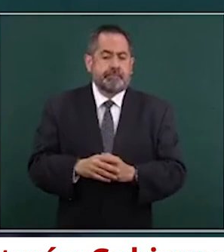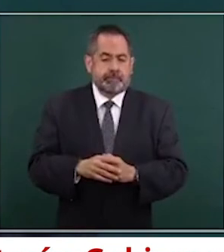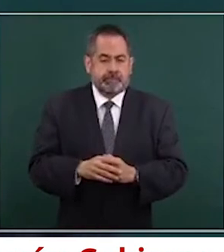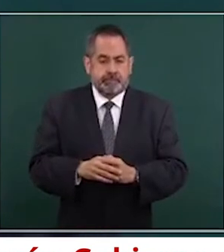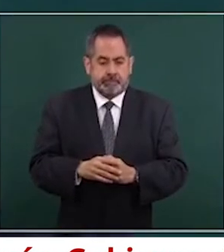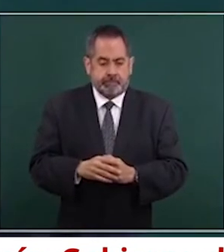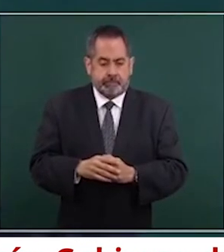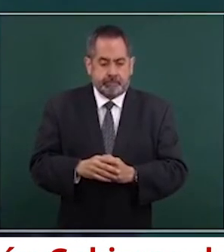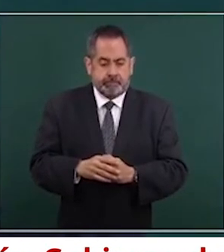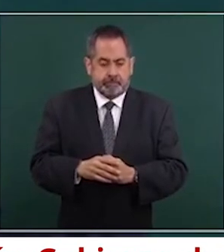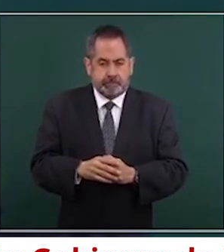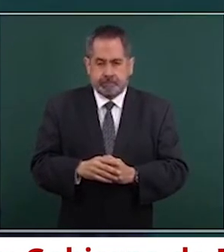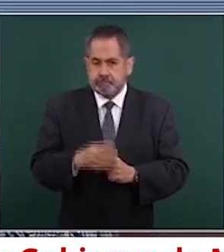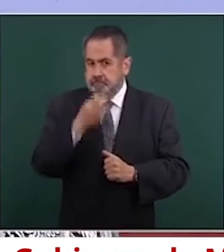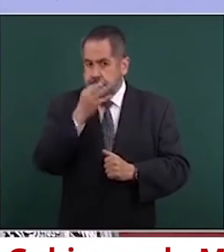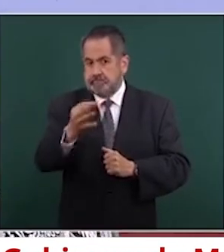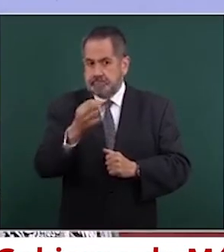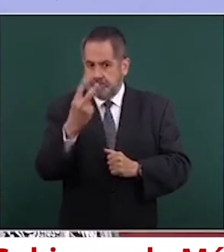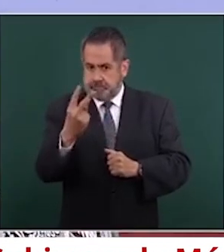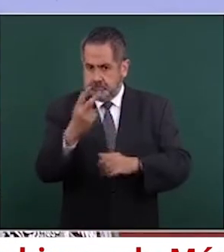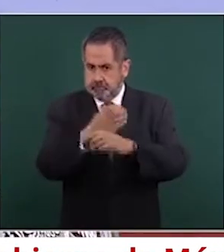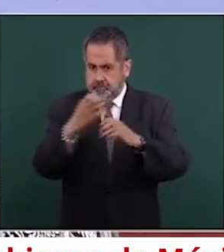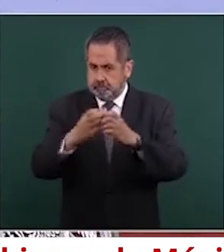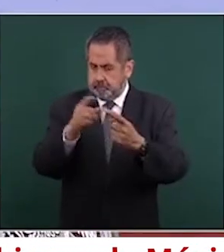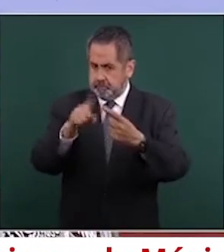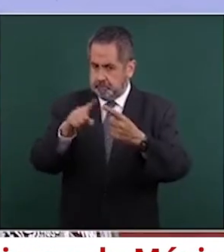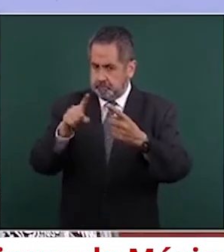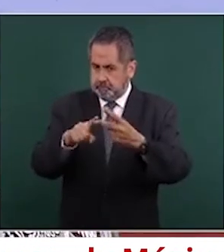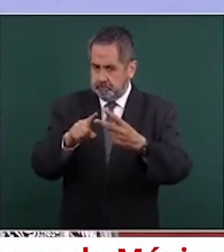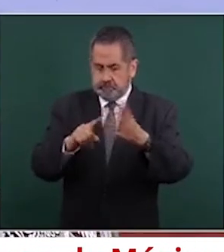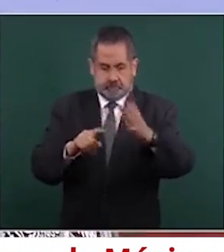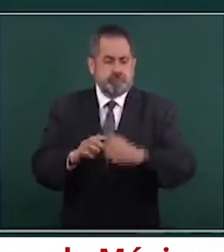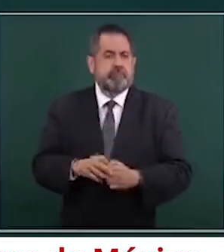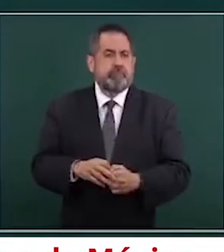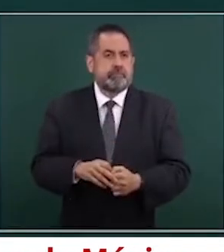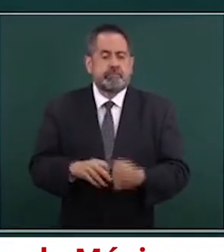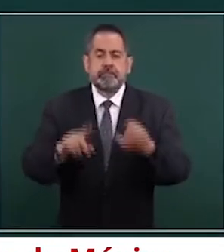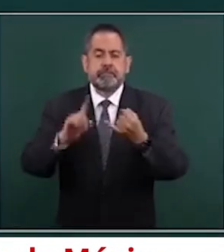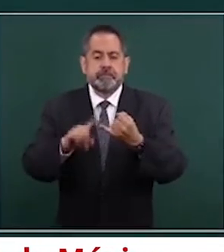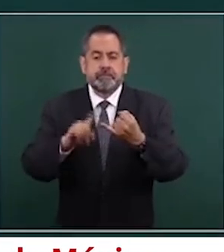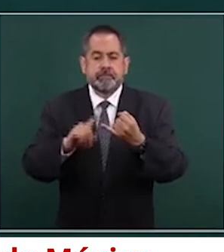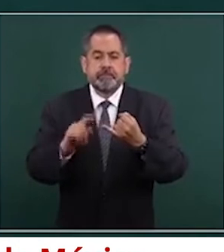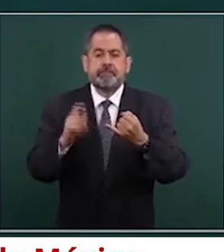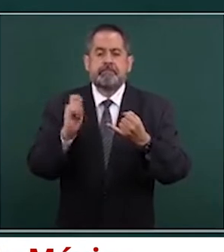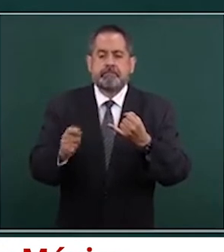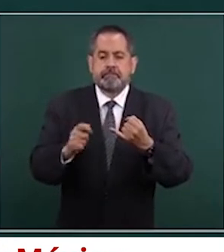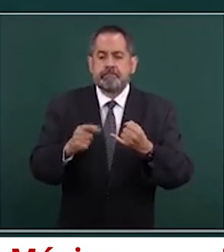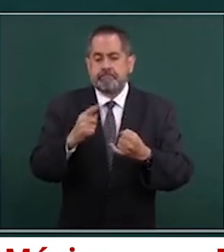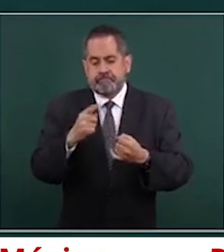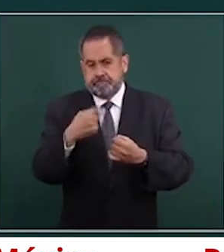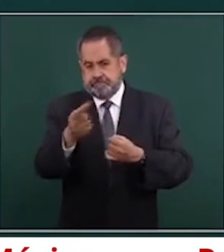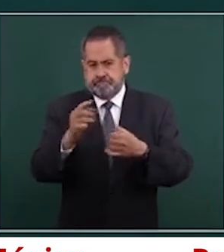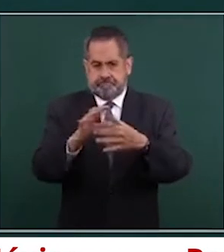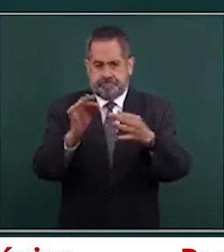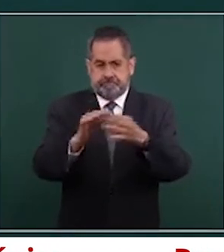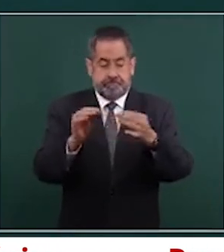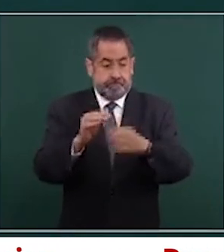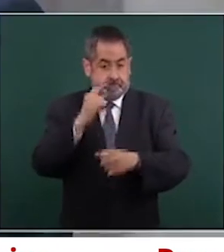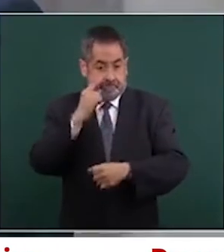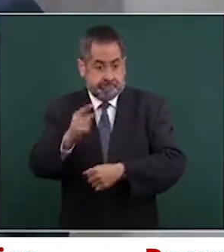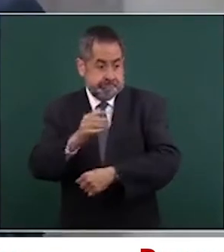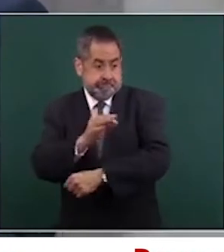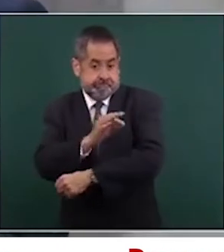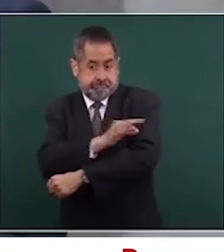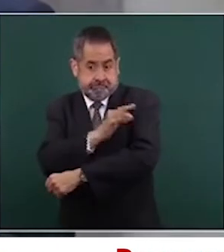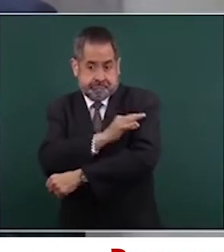dos cosas. Que la vacuna